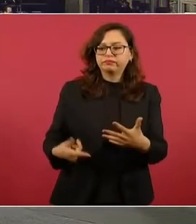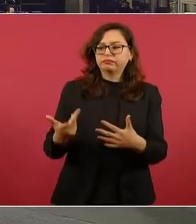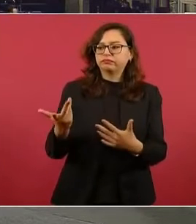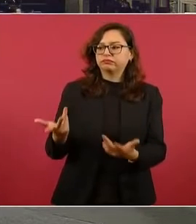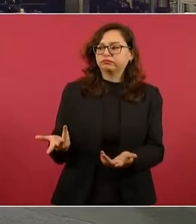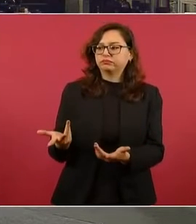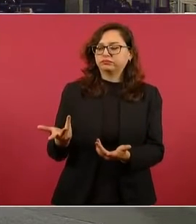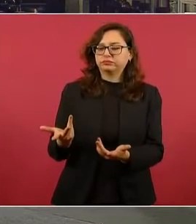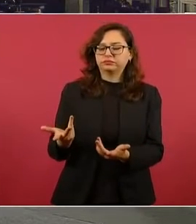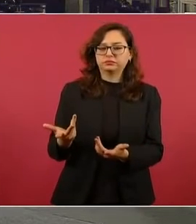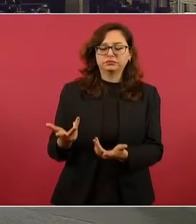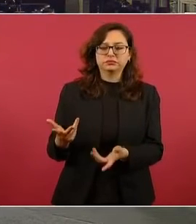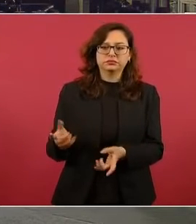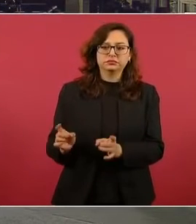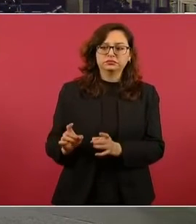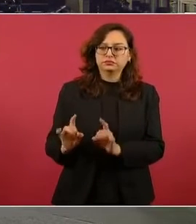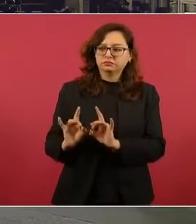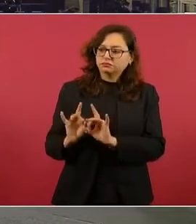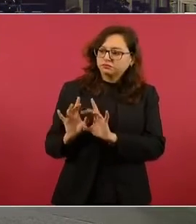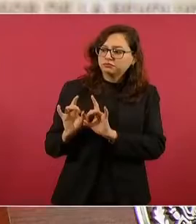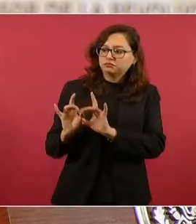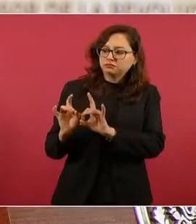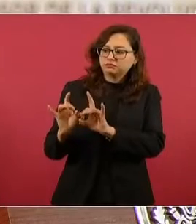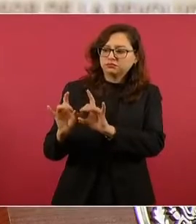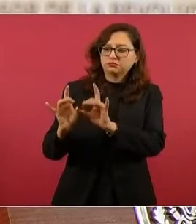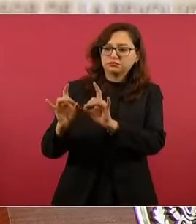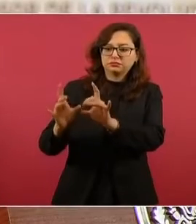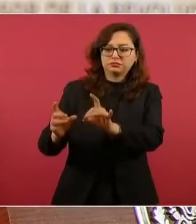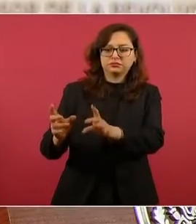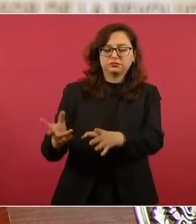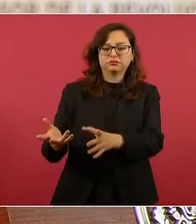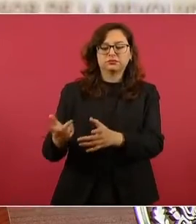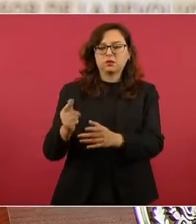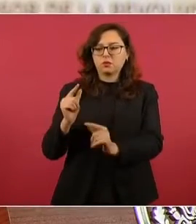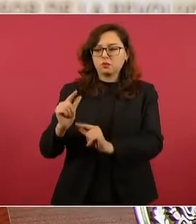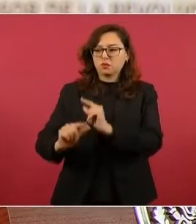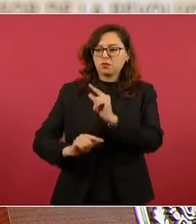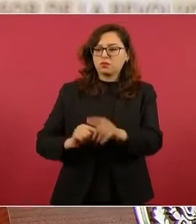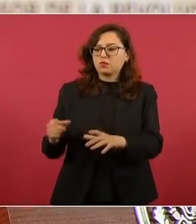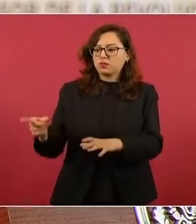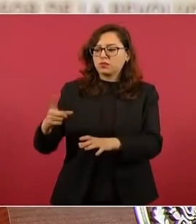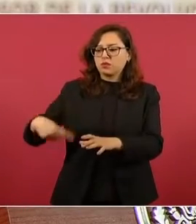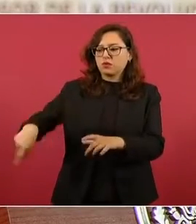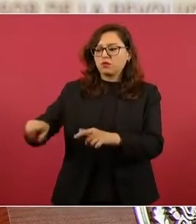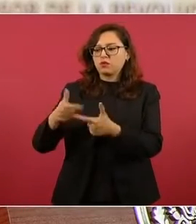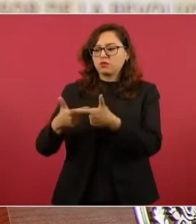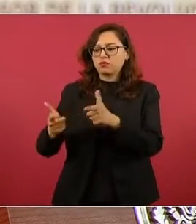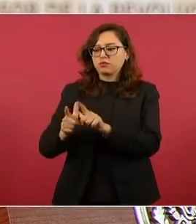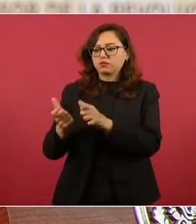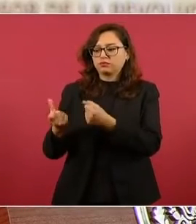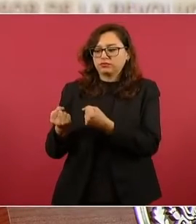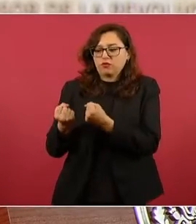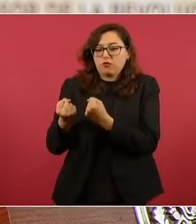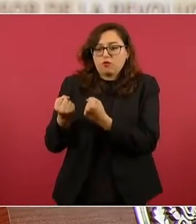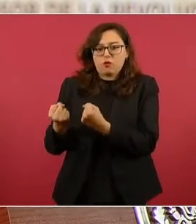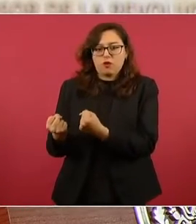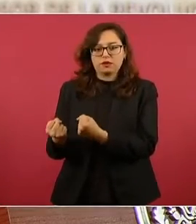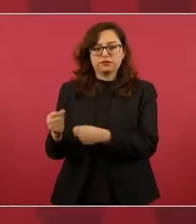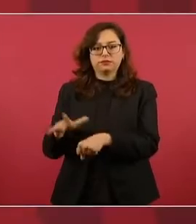y el contubernio con autoridades.